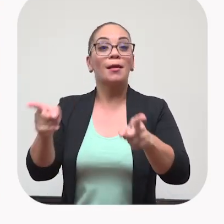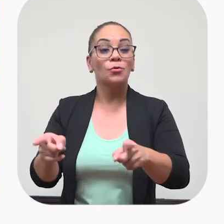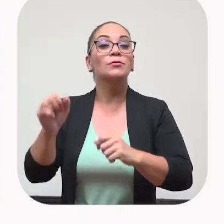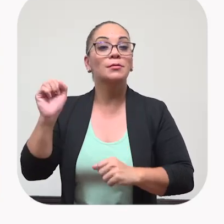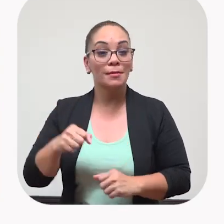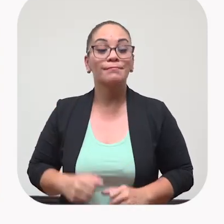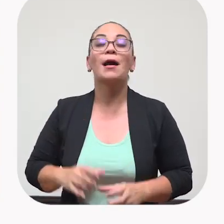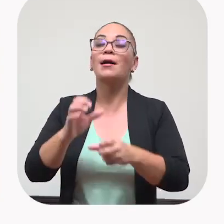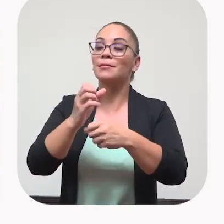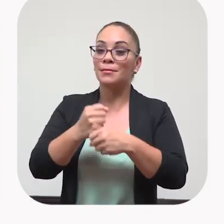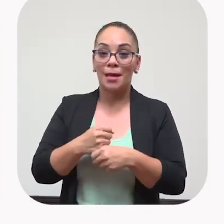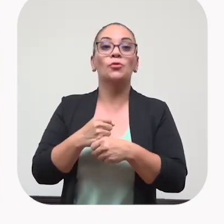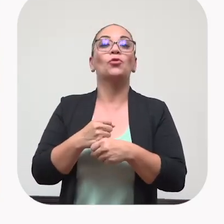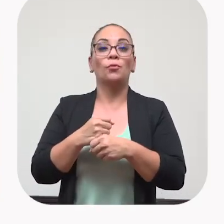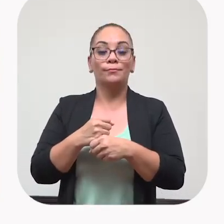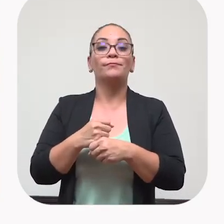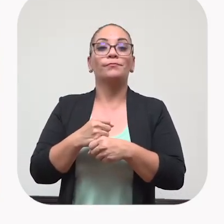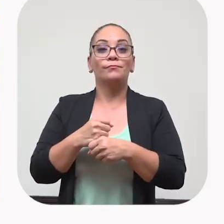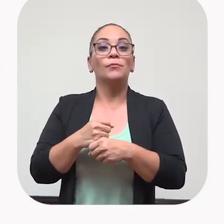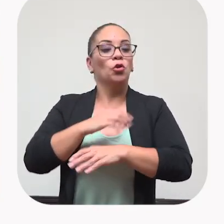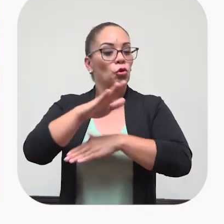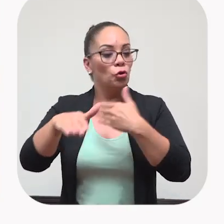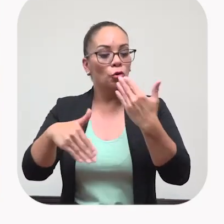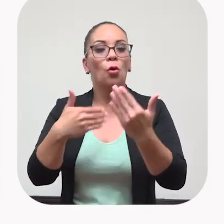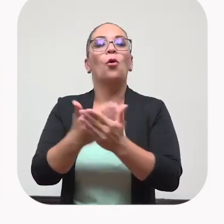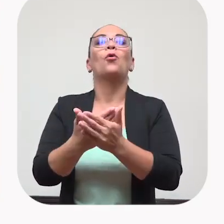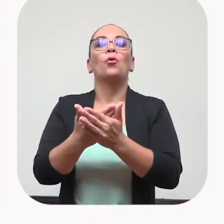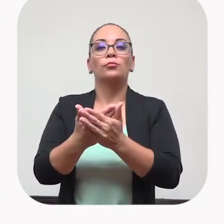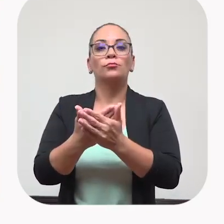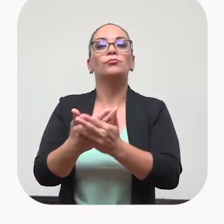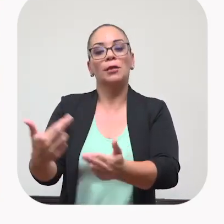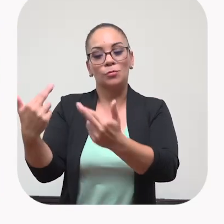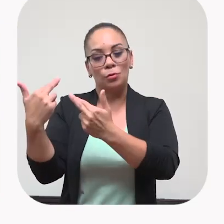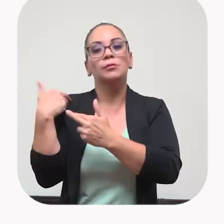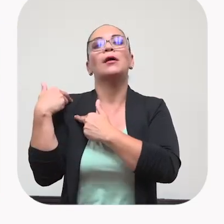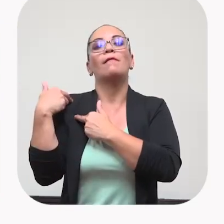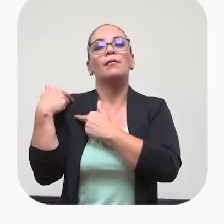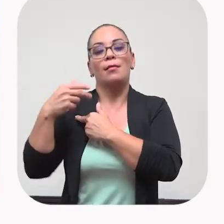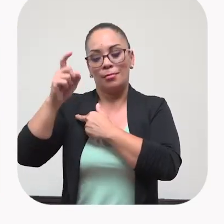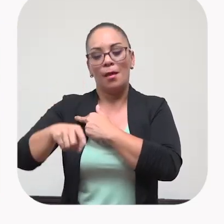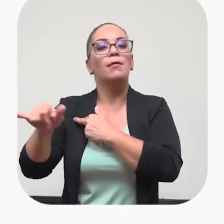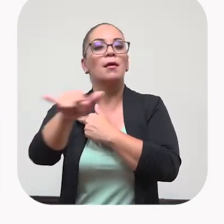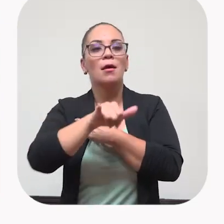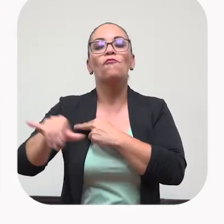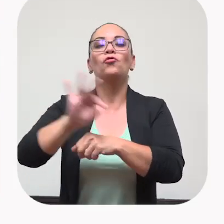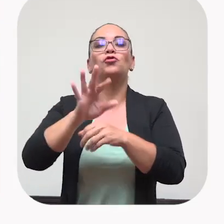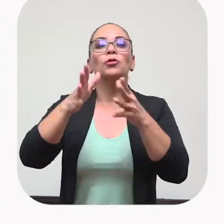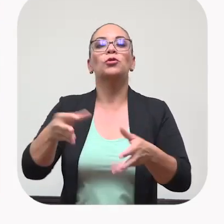haciendo lo que todos los funcionarios públicos, colega, tenemos que hacer,